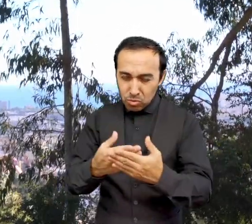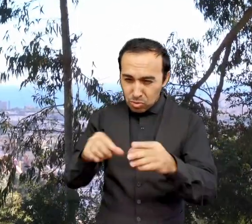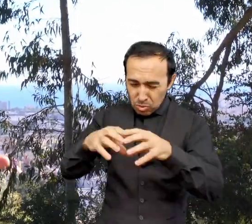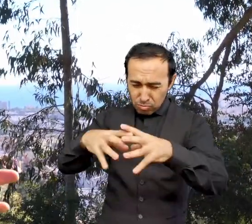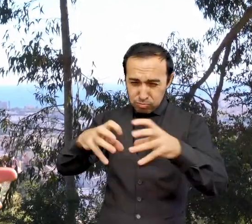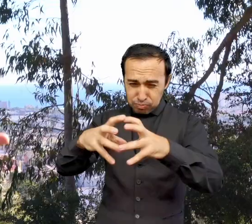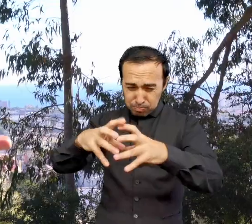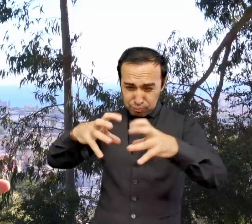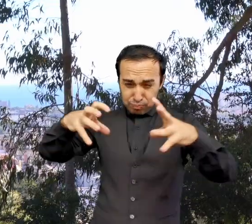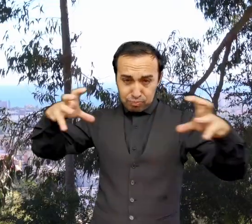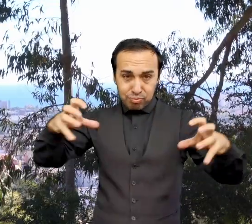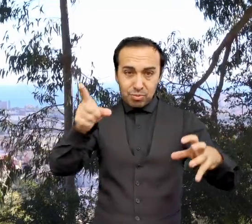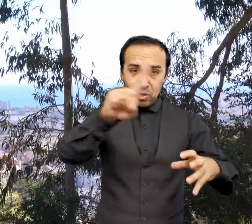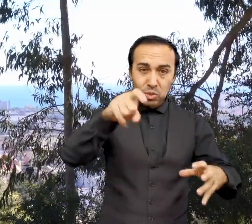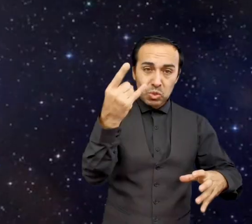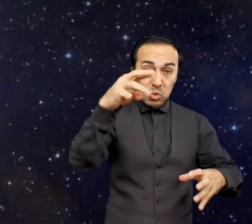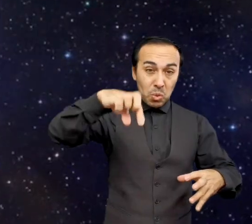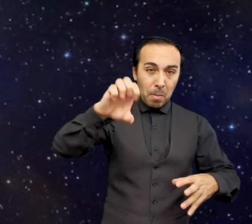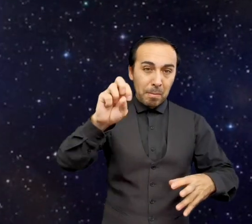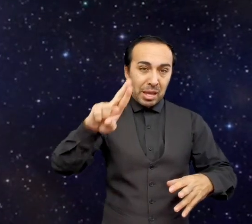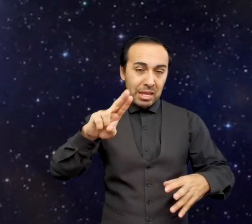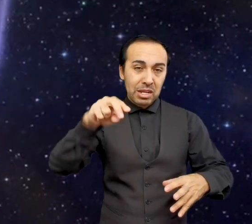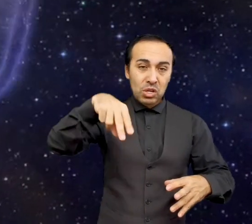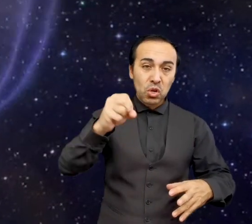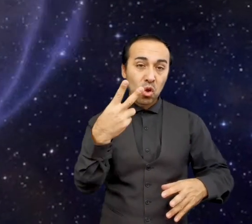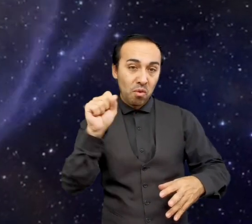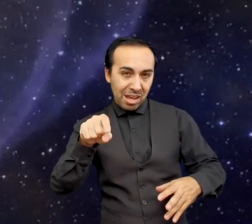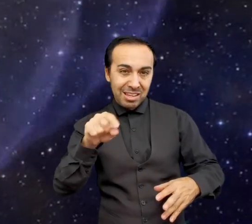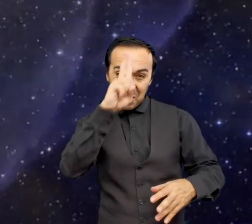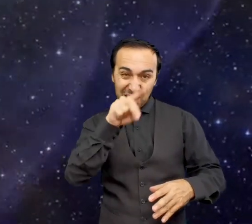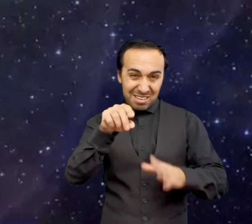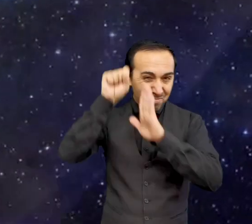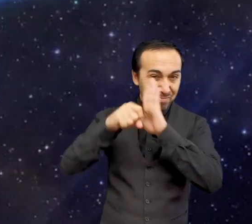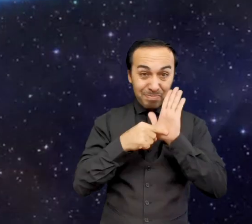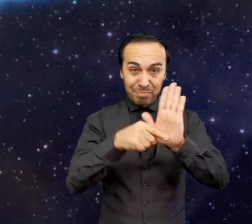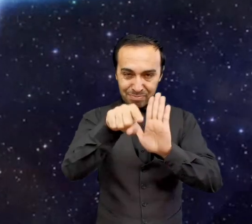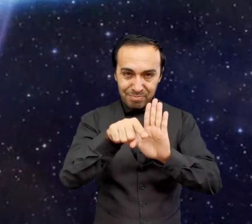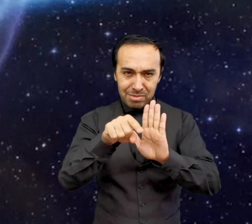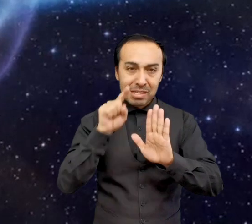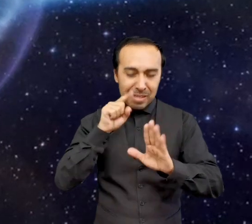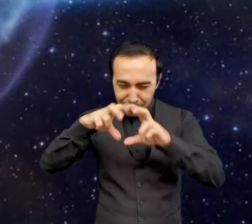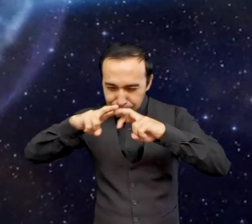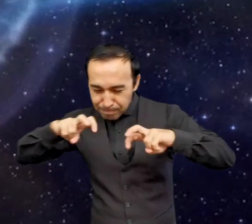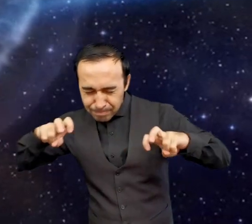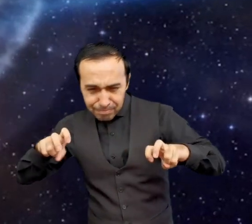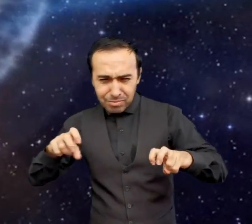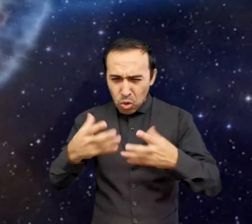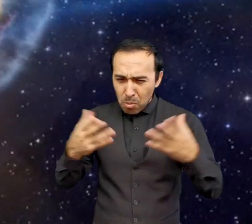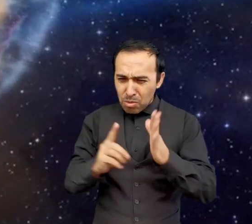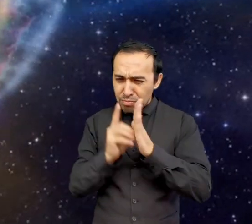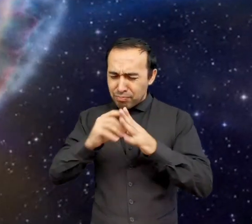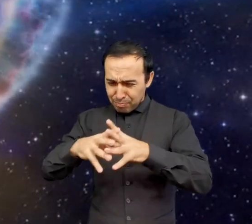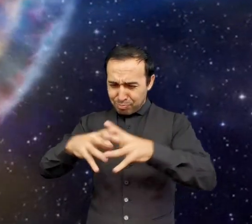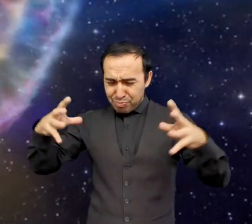antes de que se vuelvan supernovas, como ella siempre dice. Es colaboradora del Carnegie Supernova Project, que ahora